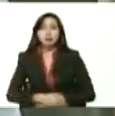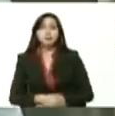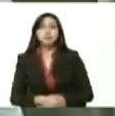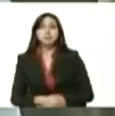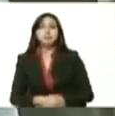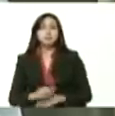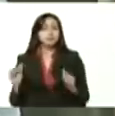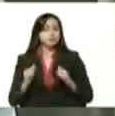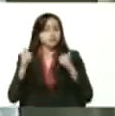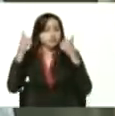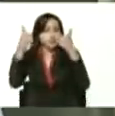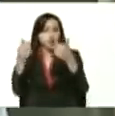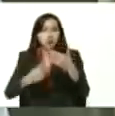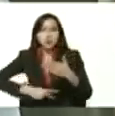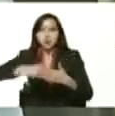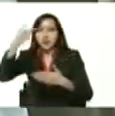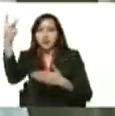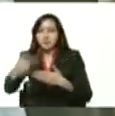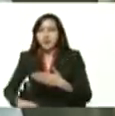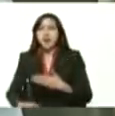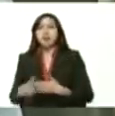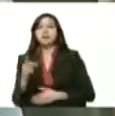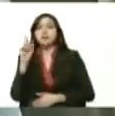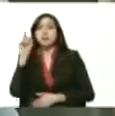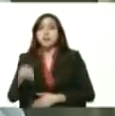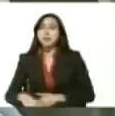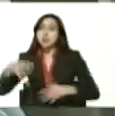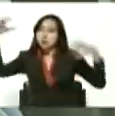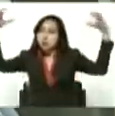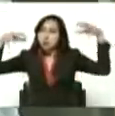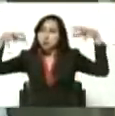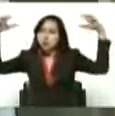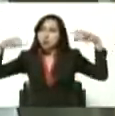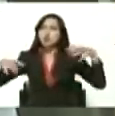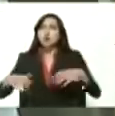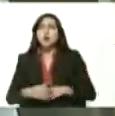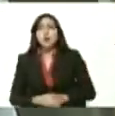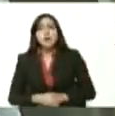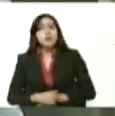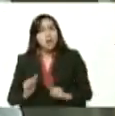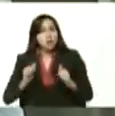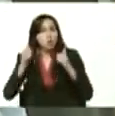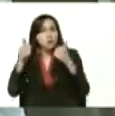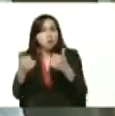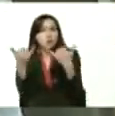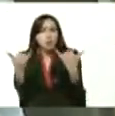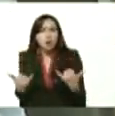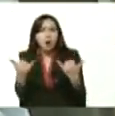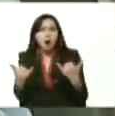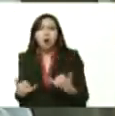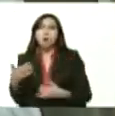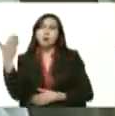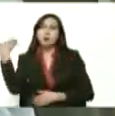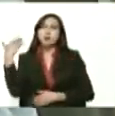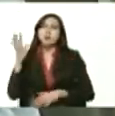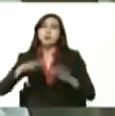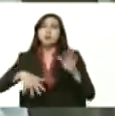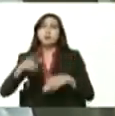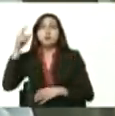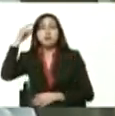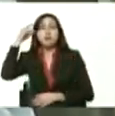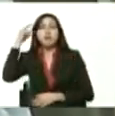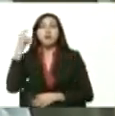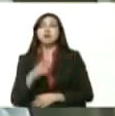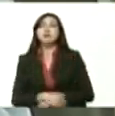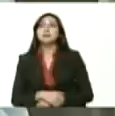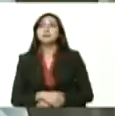inicio del plan de cereales, el plan de lluvia que ya comenzó literalmente hace más de 15 días. Y en